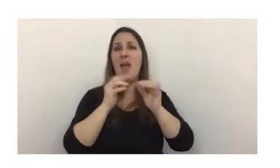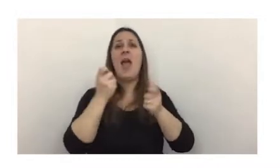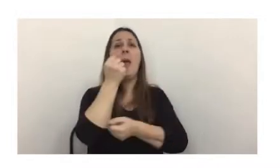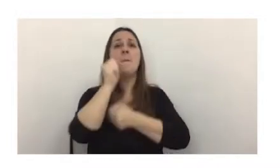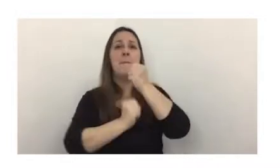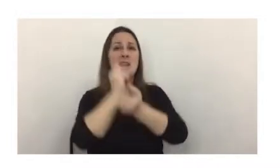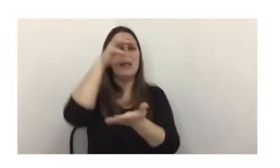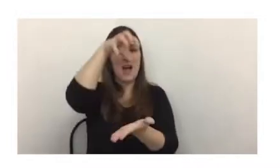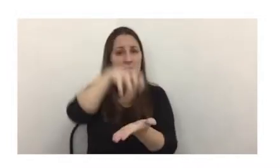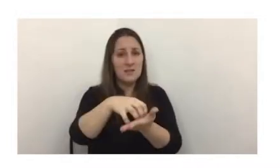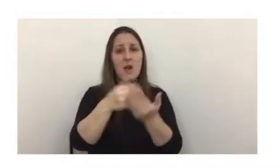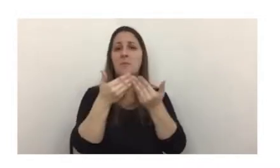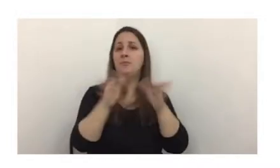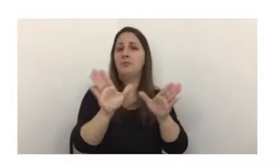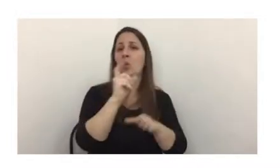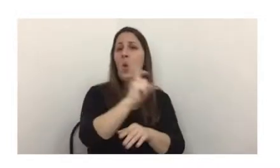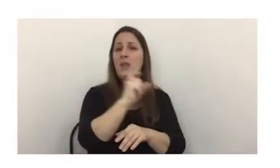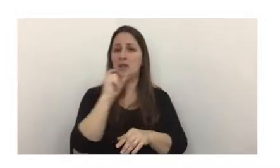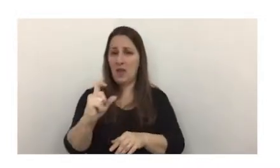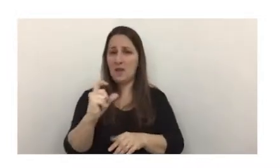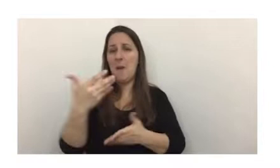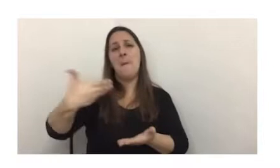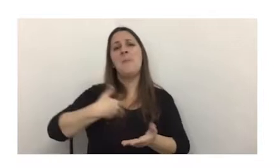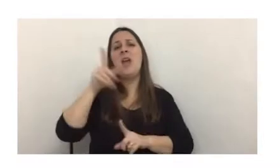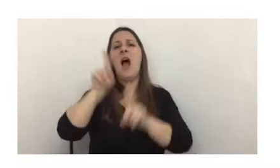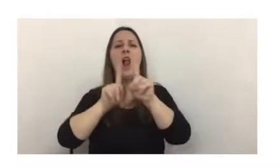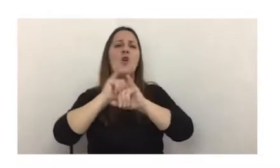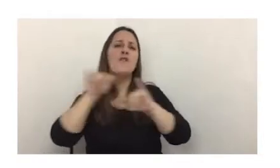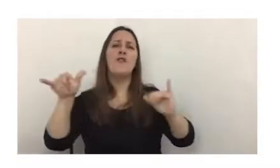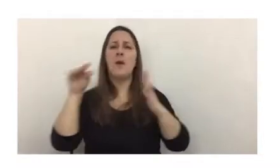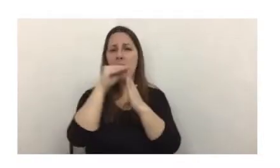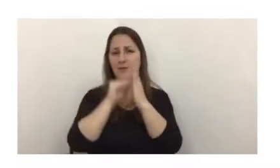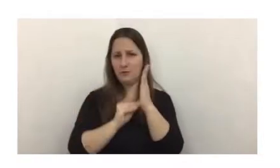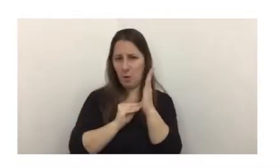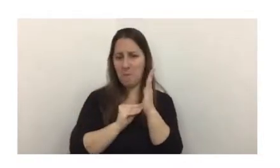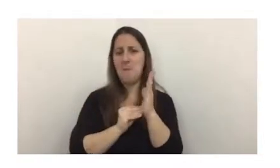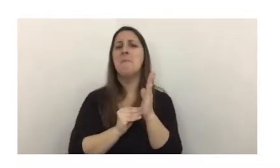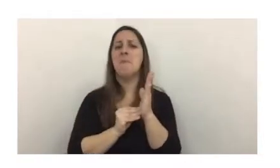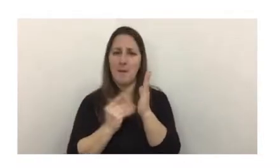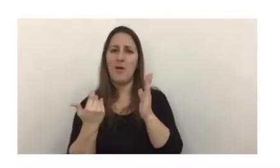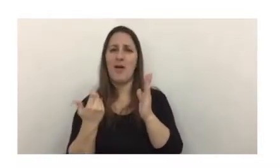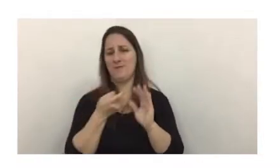en donde podemos abrir cuentas y en donde nos piden algunos datos para poder efectuar este tipo de